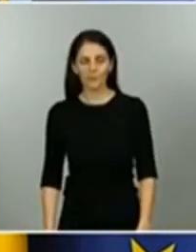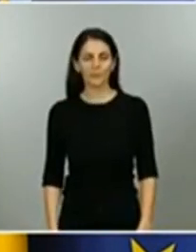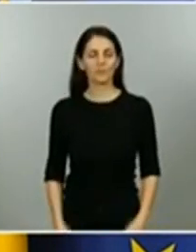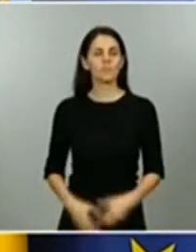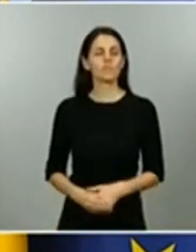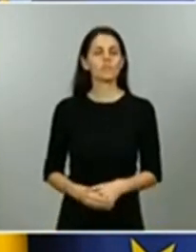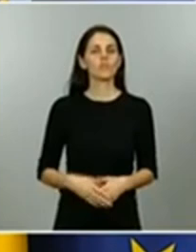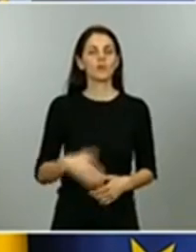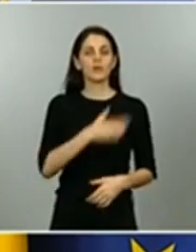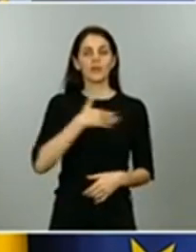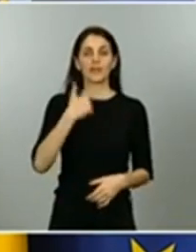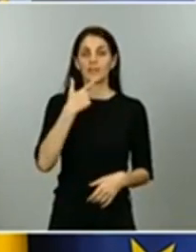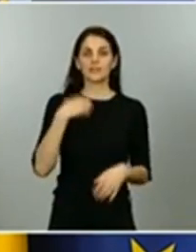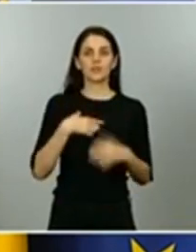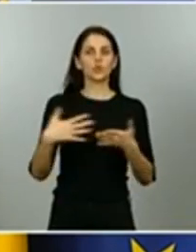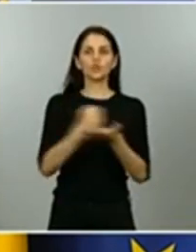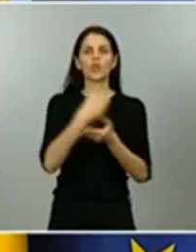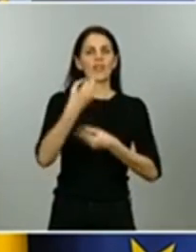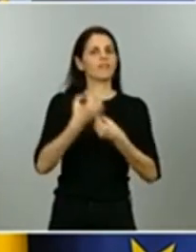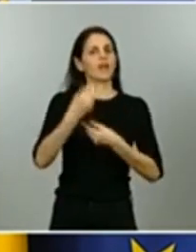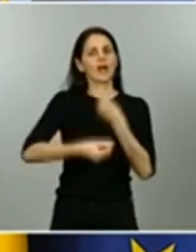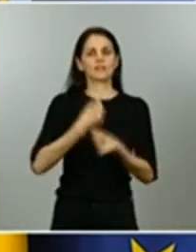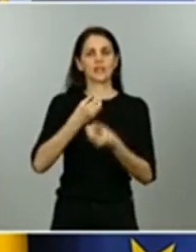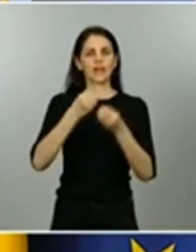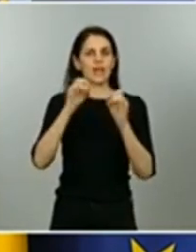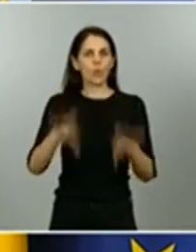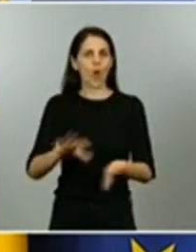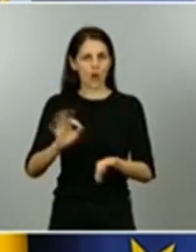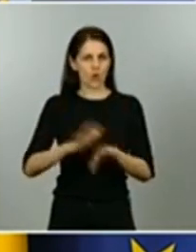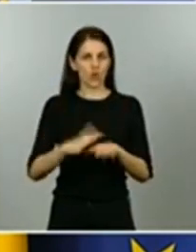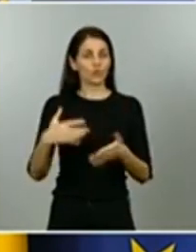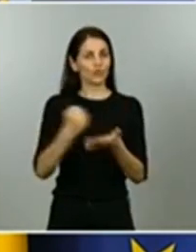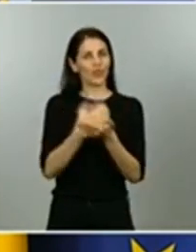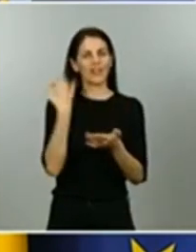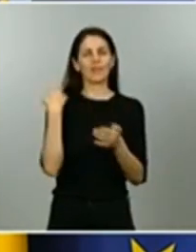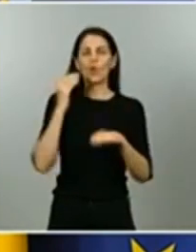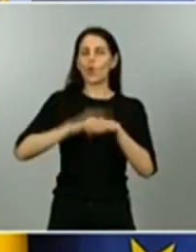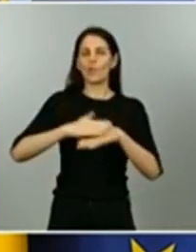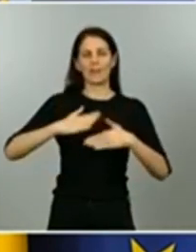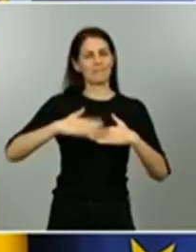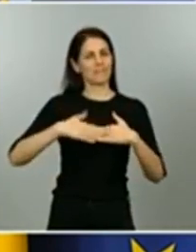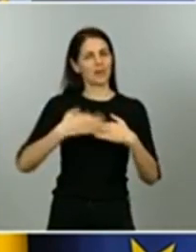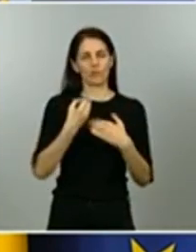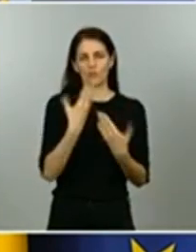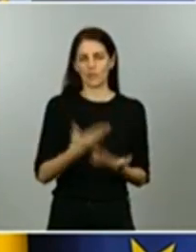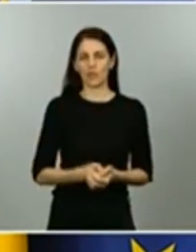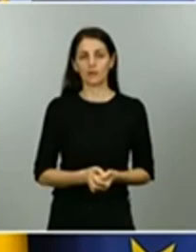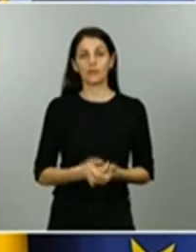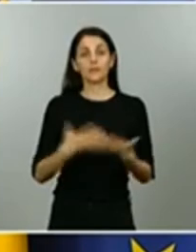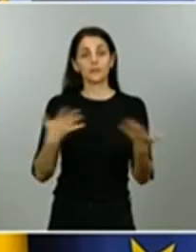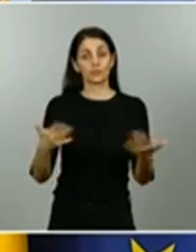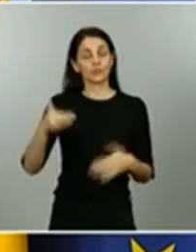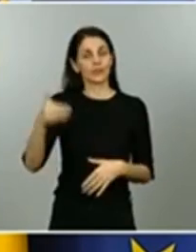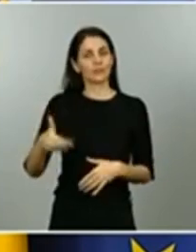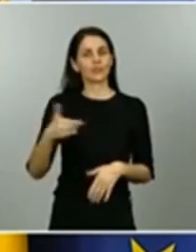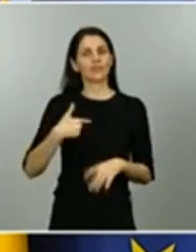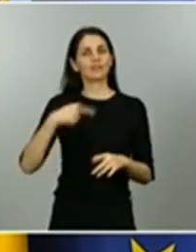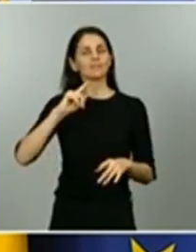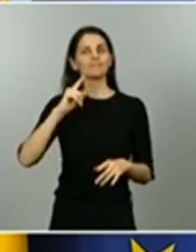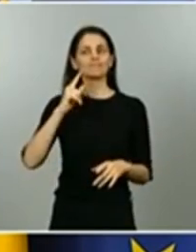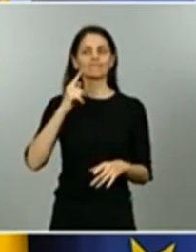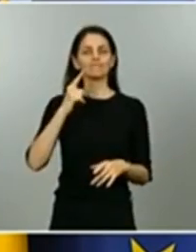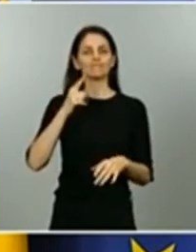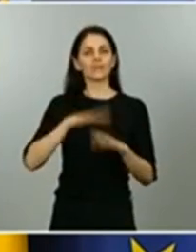suficientemente bien y lo que nos interesa sobre todo es ser capaces de identificar las residencias que son de riesgo